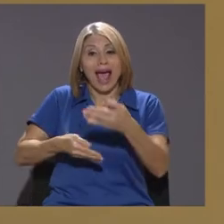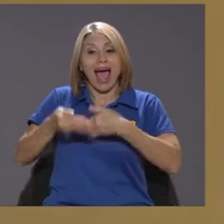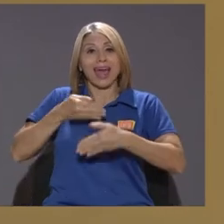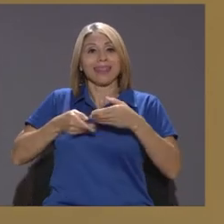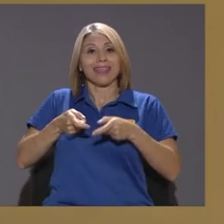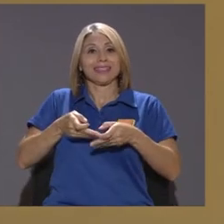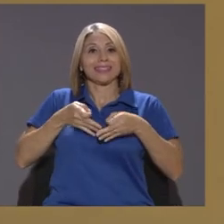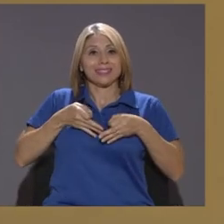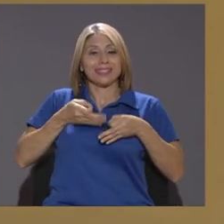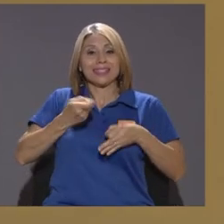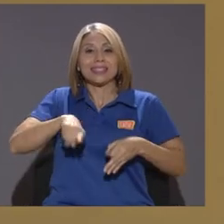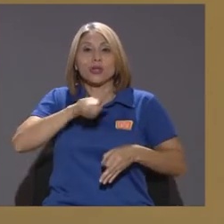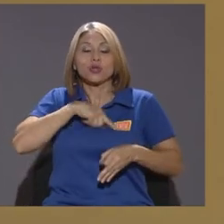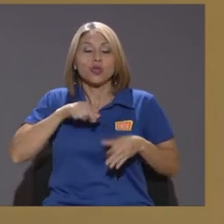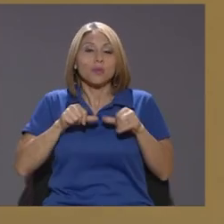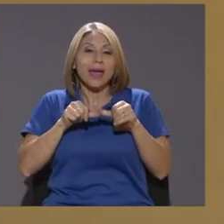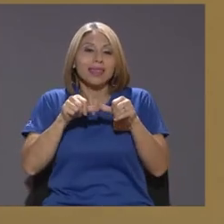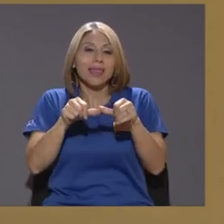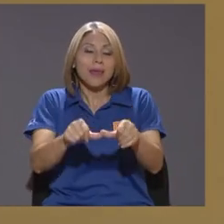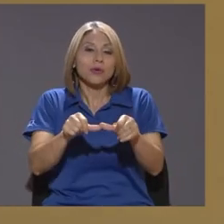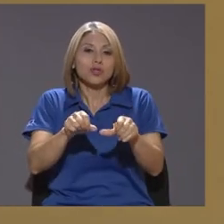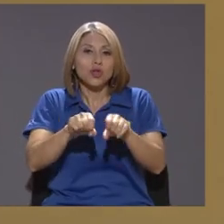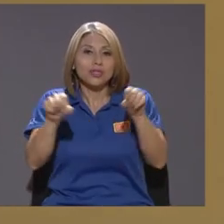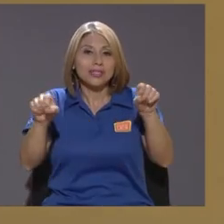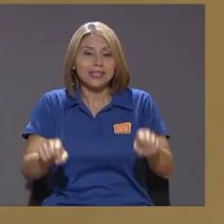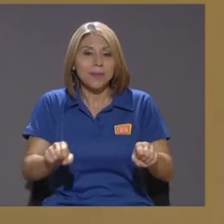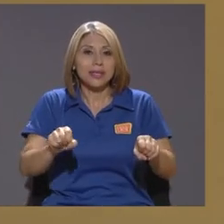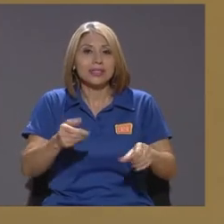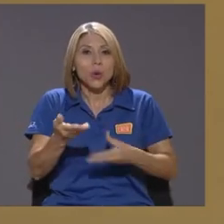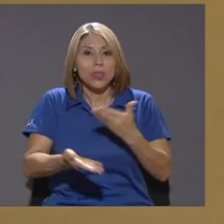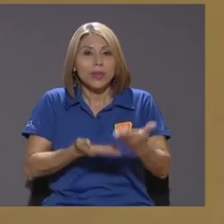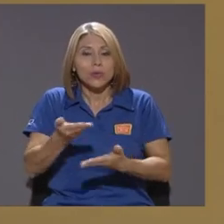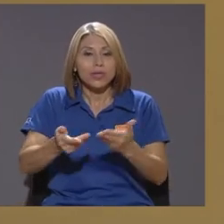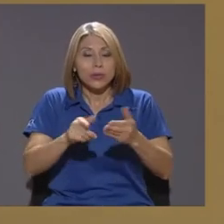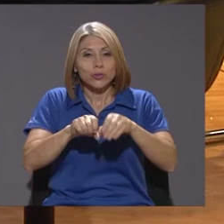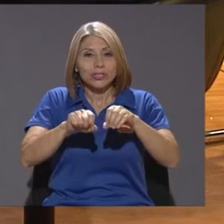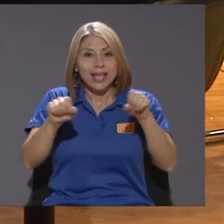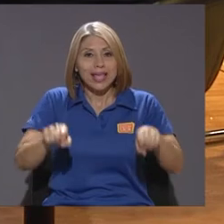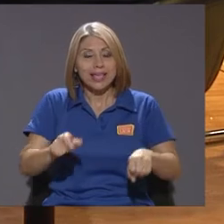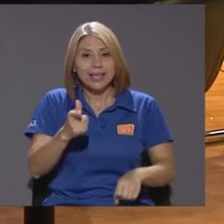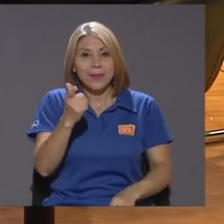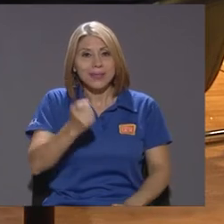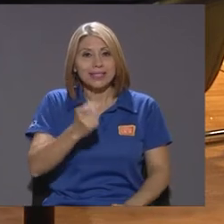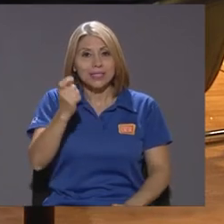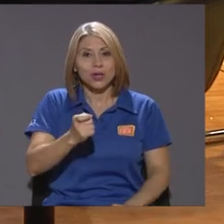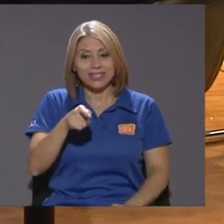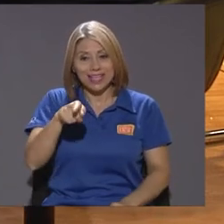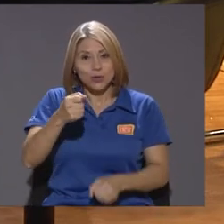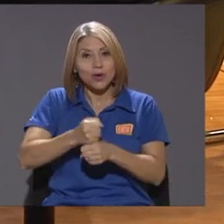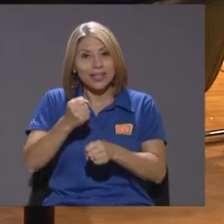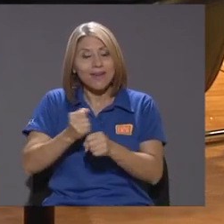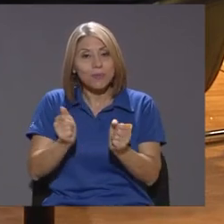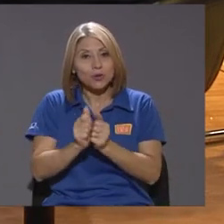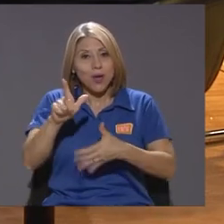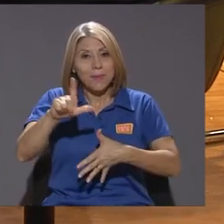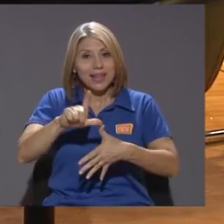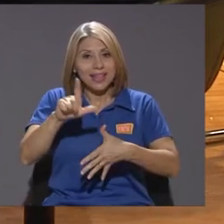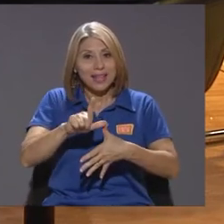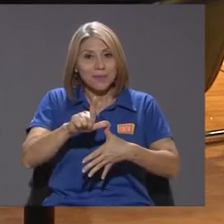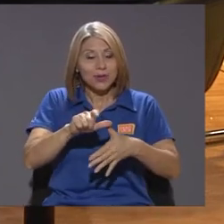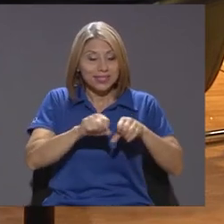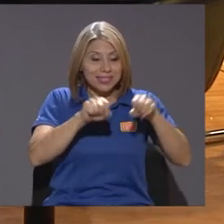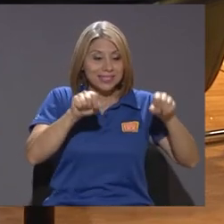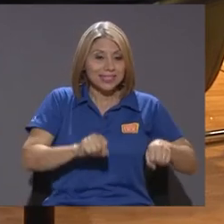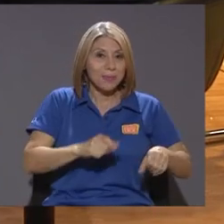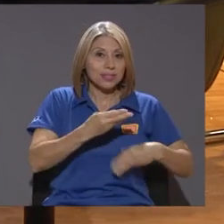contributivos que es lo que lo que luchamos digamos los que trabajamos en América Latina en este tema de ver cómo hacemos para articular sistemas contributivos con sistemas no